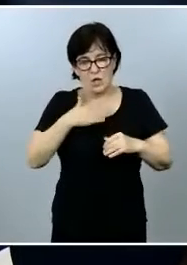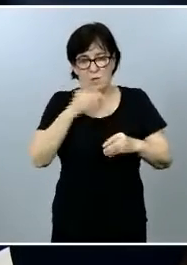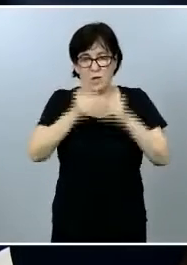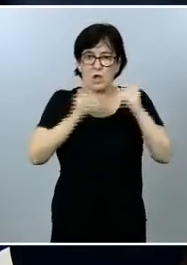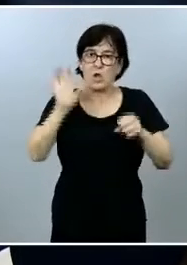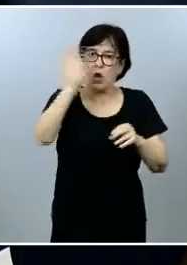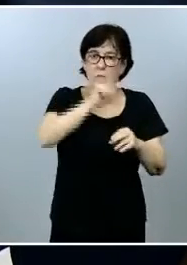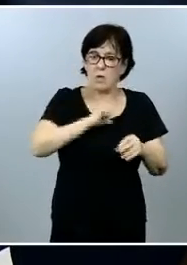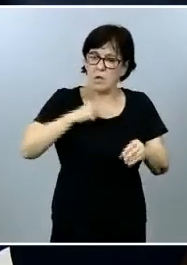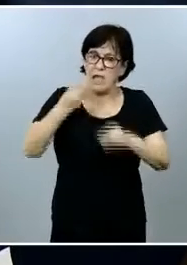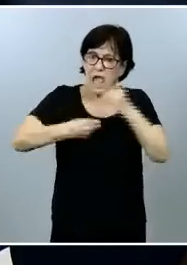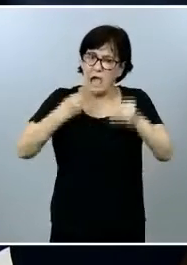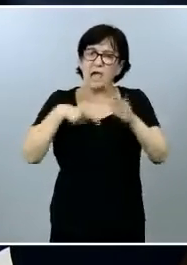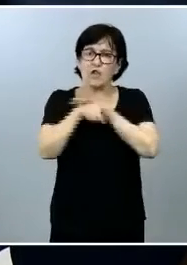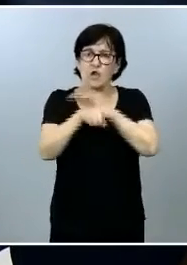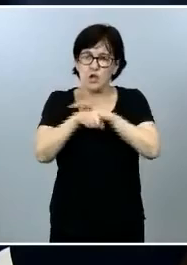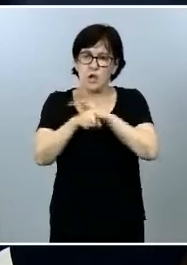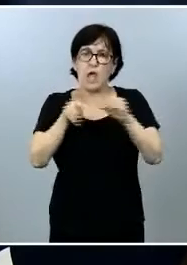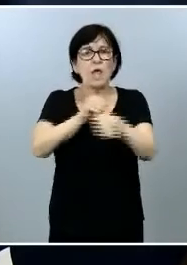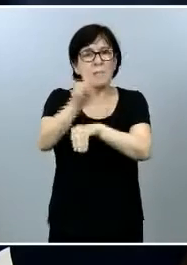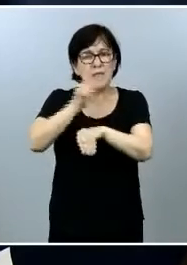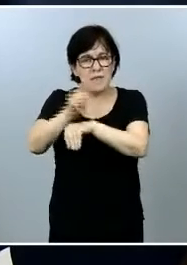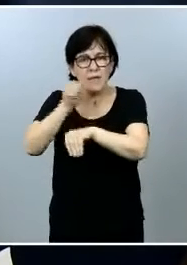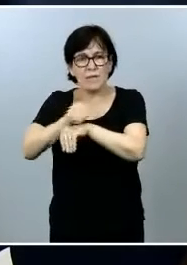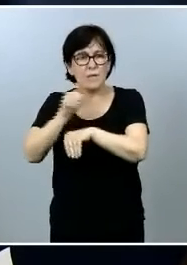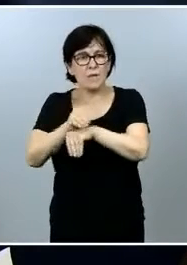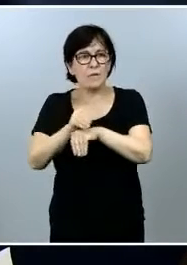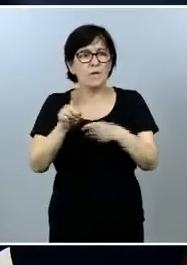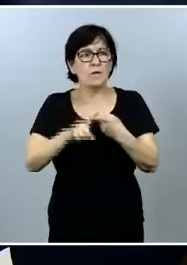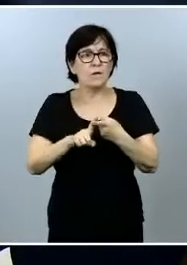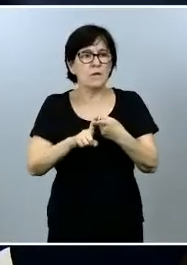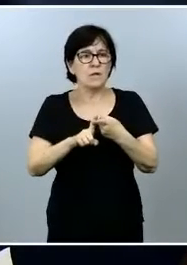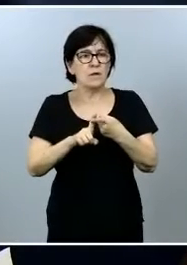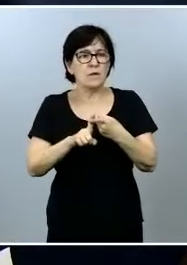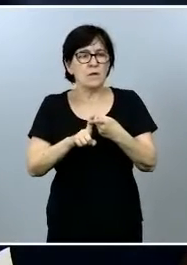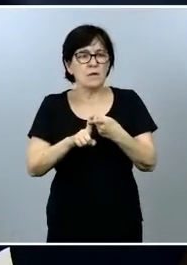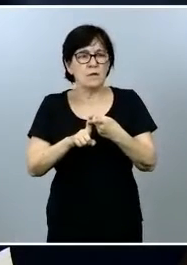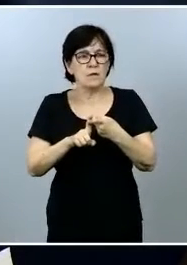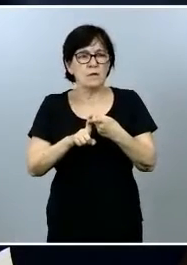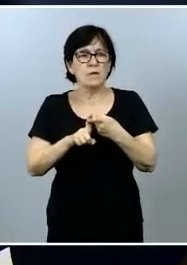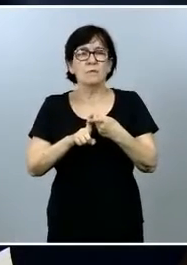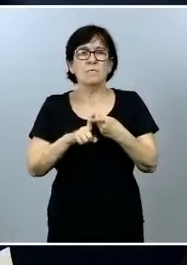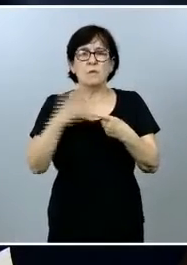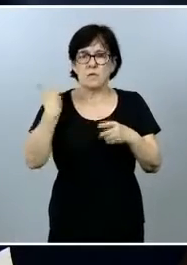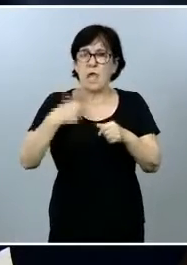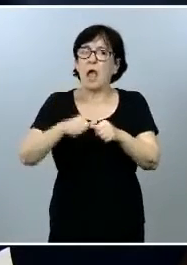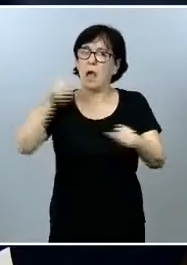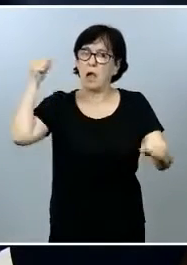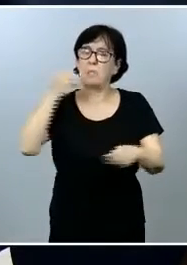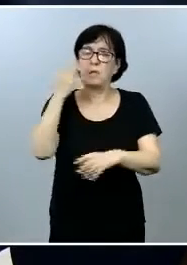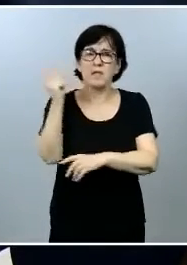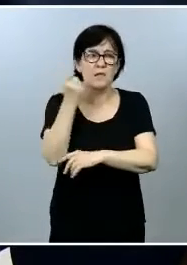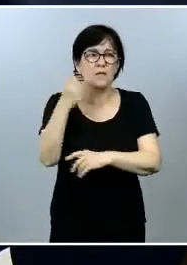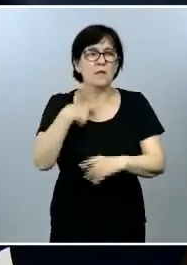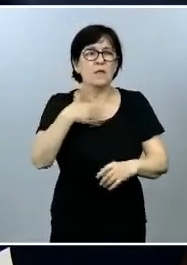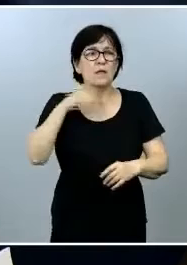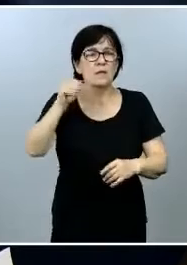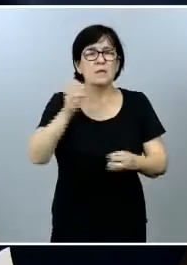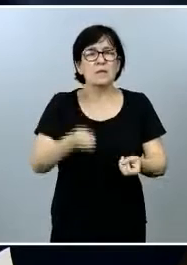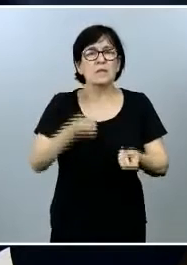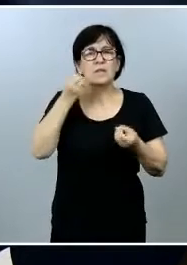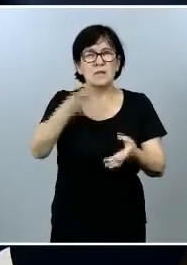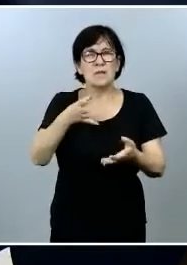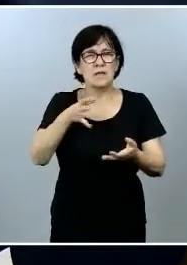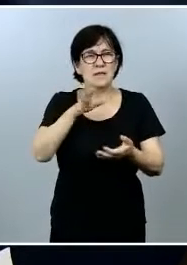gestionado este tipo de prestaciones o de este tipo de ayudas con éxito yo querría preguntarle por las declaraciones que hizo